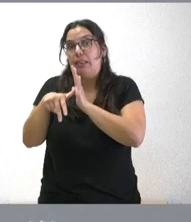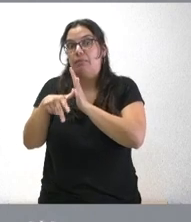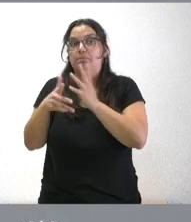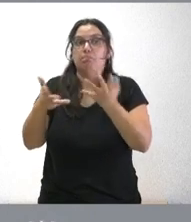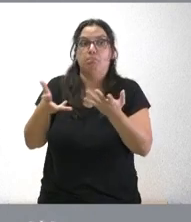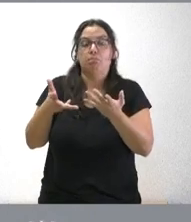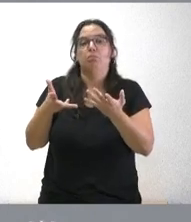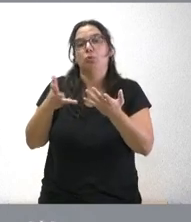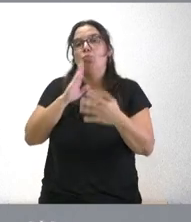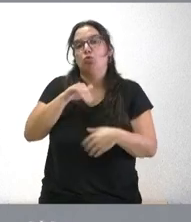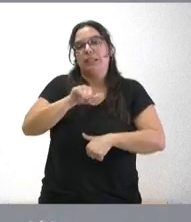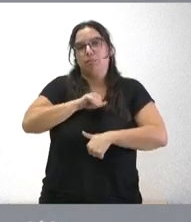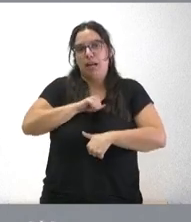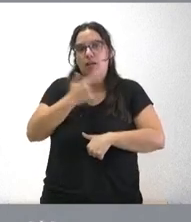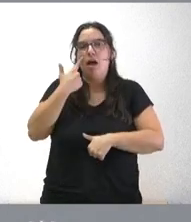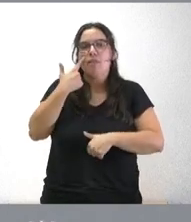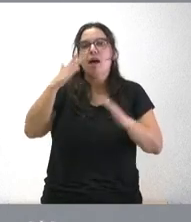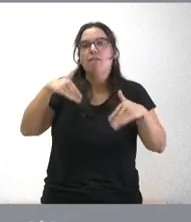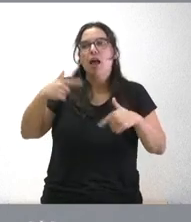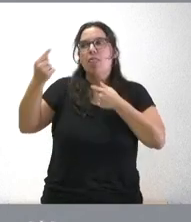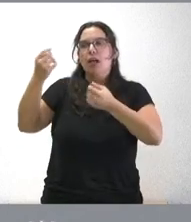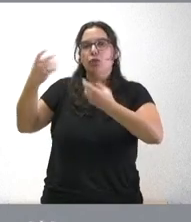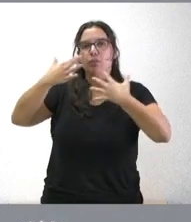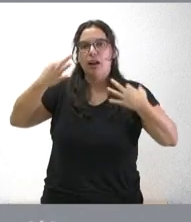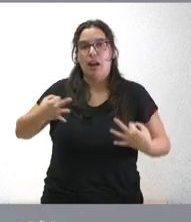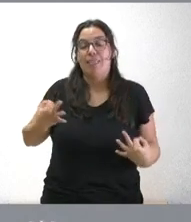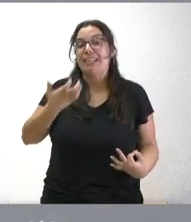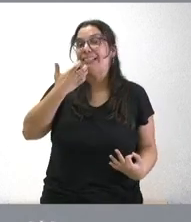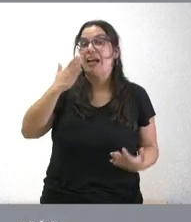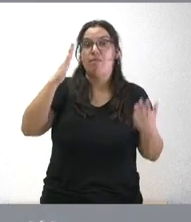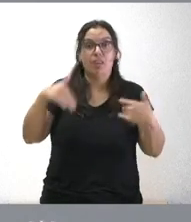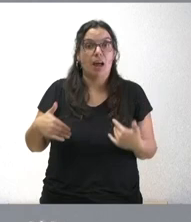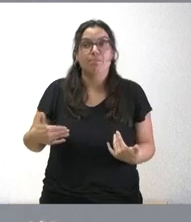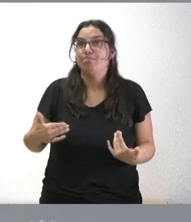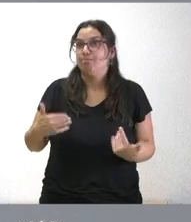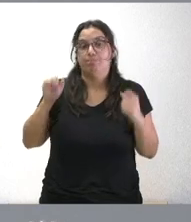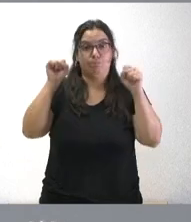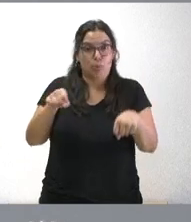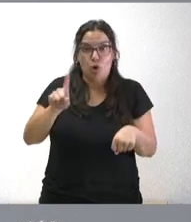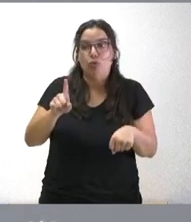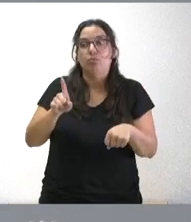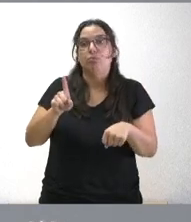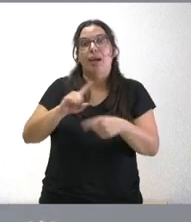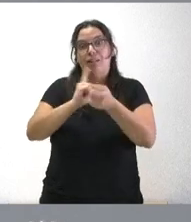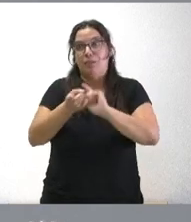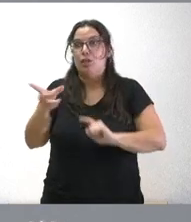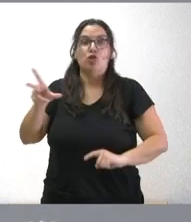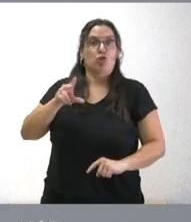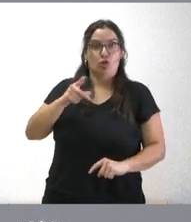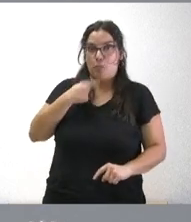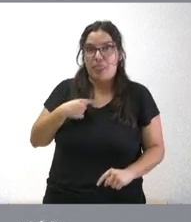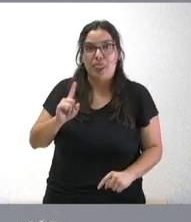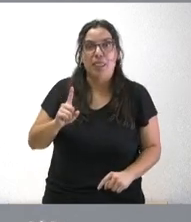parece oportuno a lo mejor esperar a conocer esos datos reales si finalmente lo que hubiera es una no presentación del presupuesto del Estado